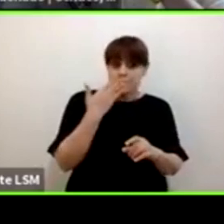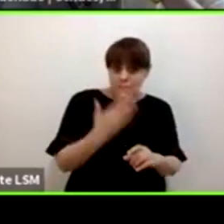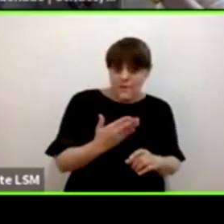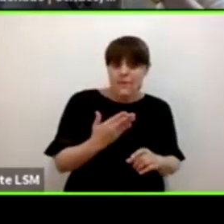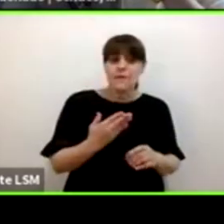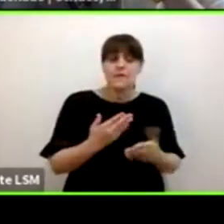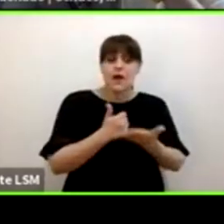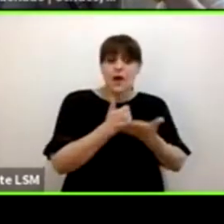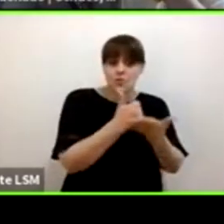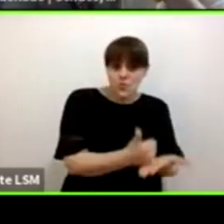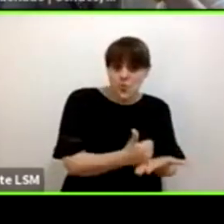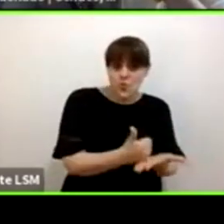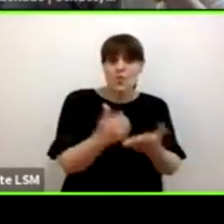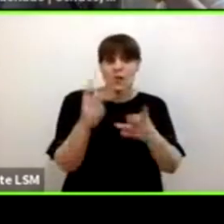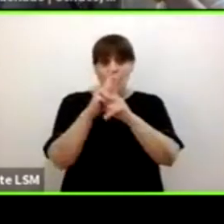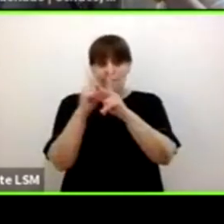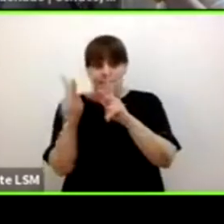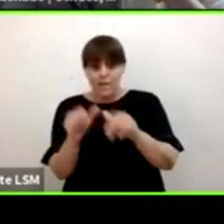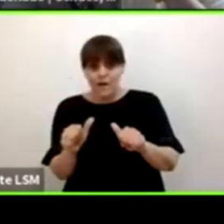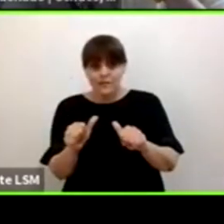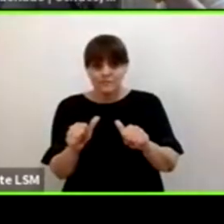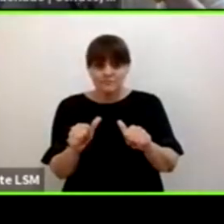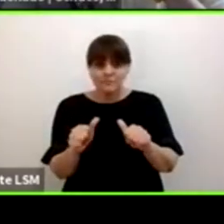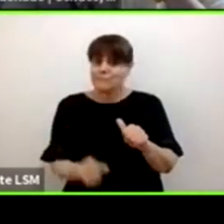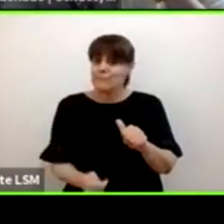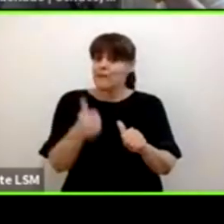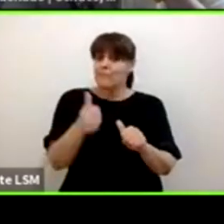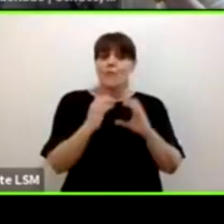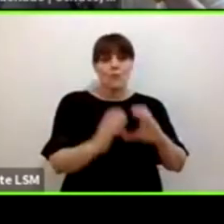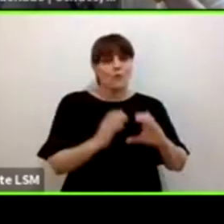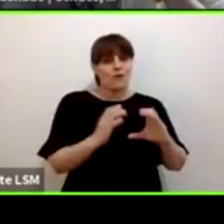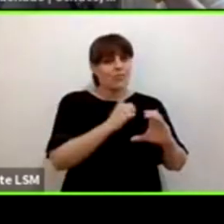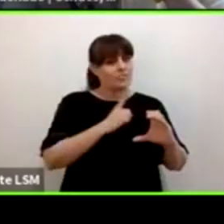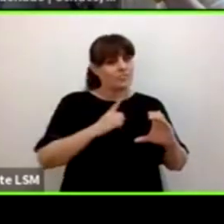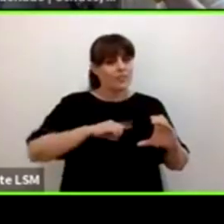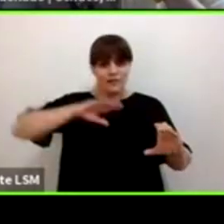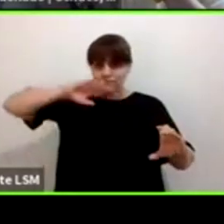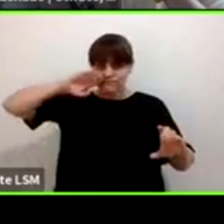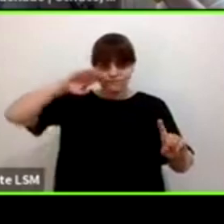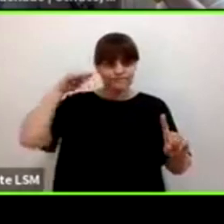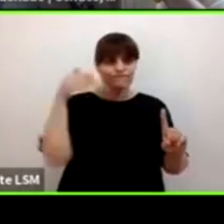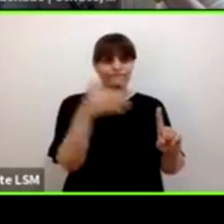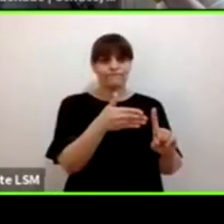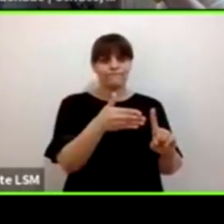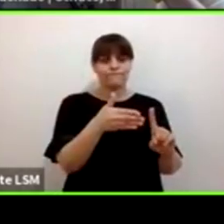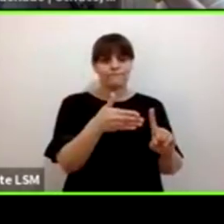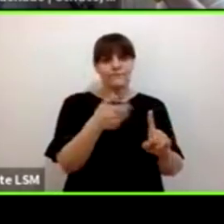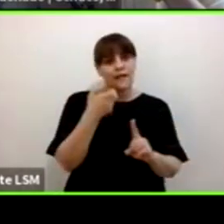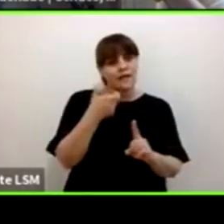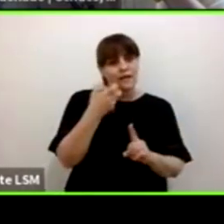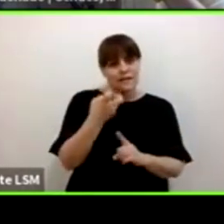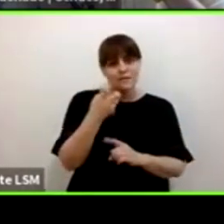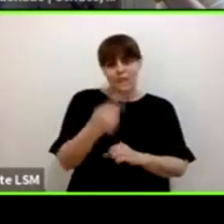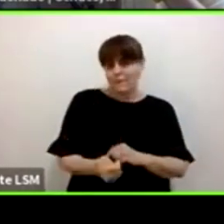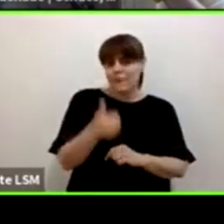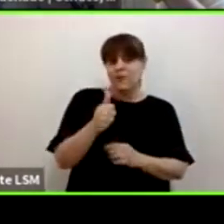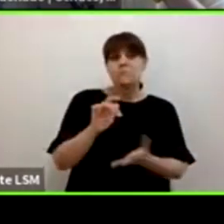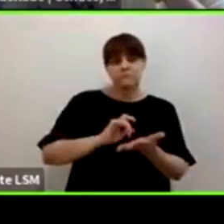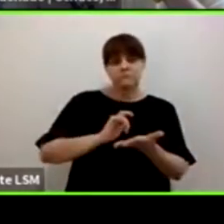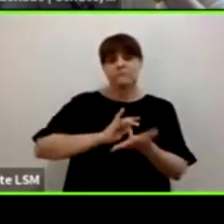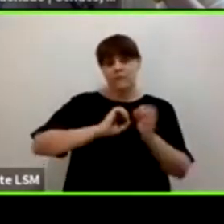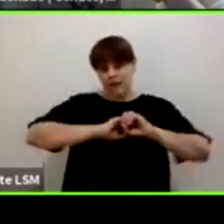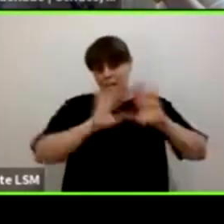la paz si no hay cuidados con eso con eso me gustaría dejarlo muy claro Mónica y muchas gracias